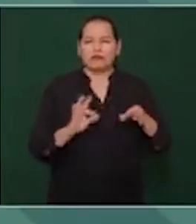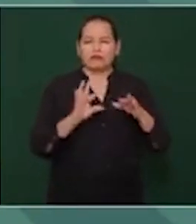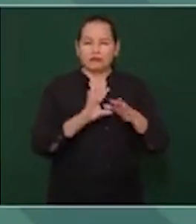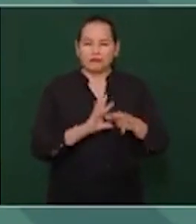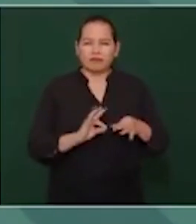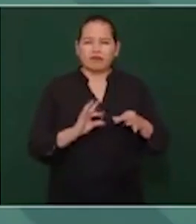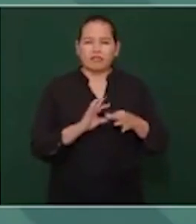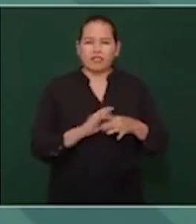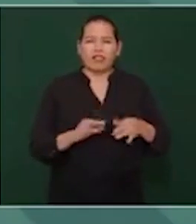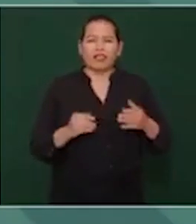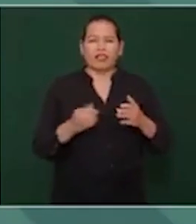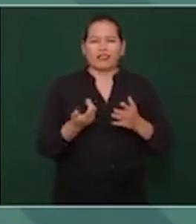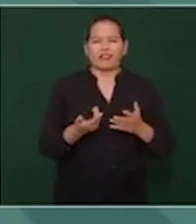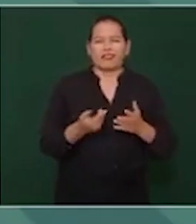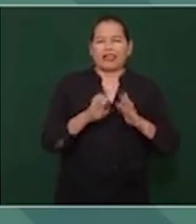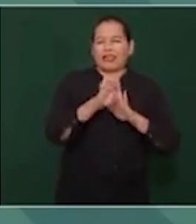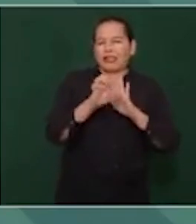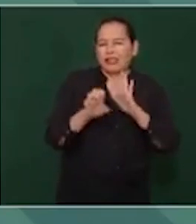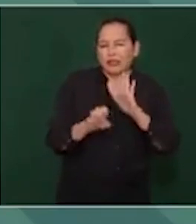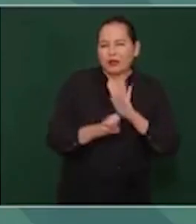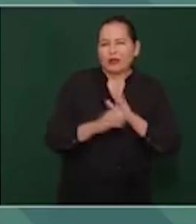de los tigres del norte,